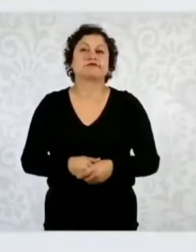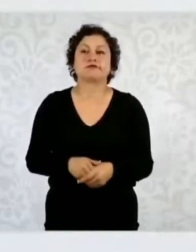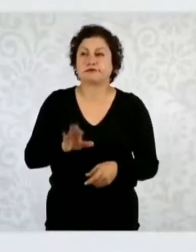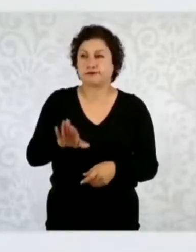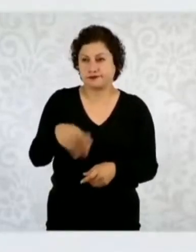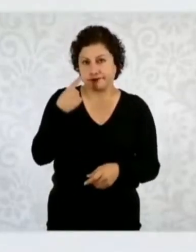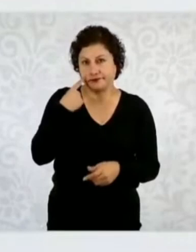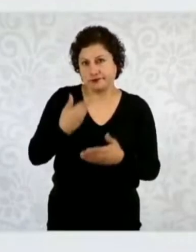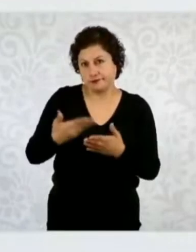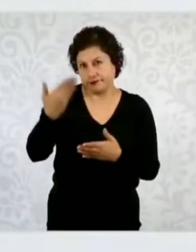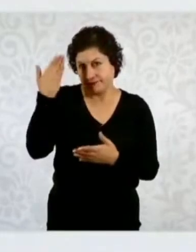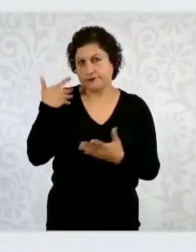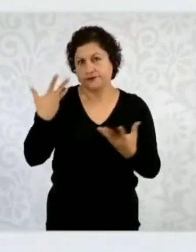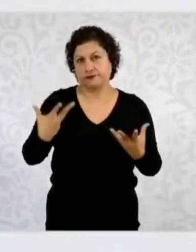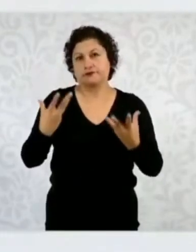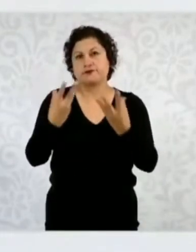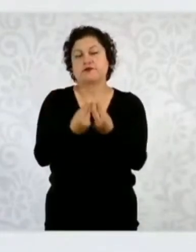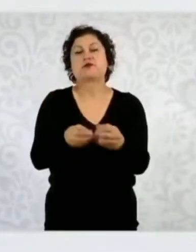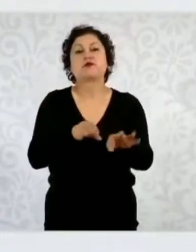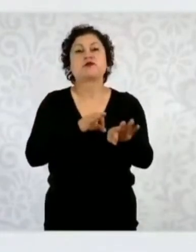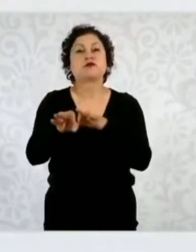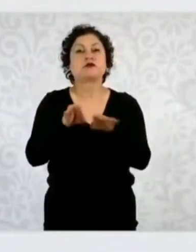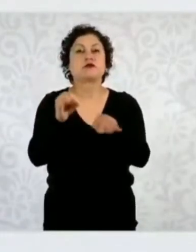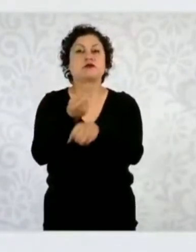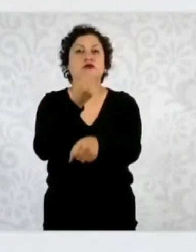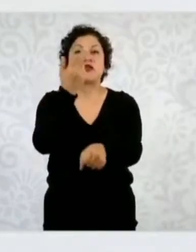Rosicela como secretaria de Seguridad.